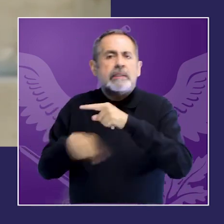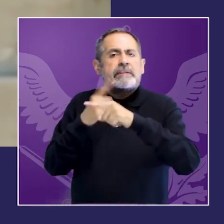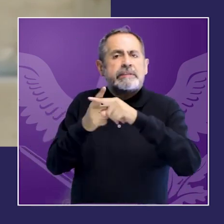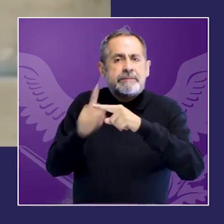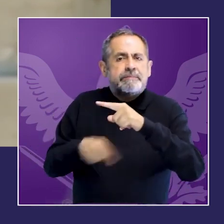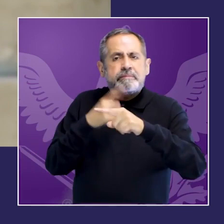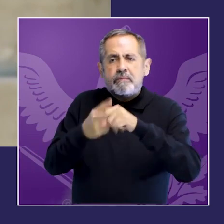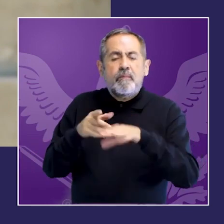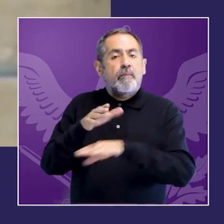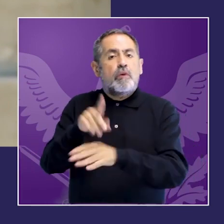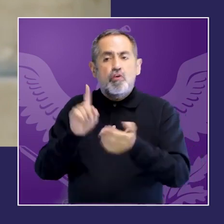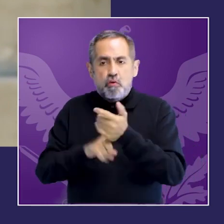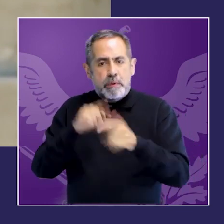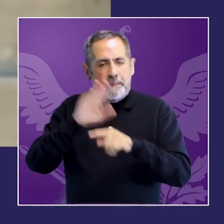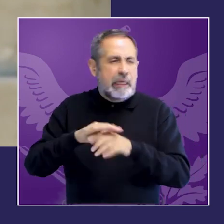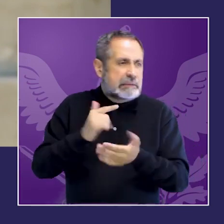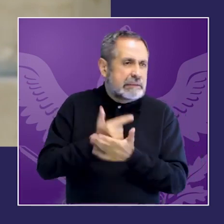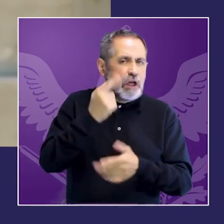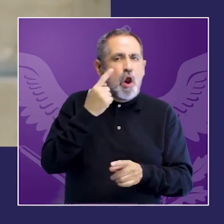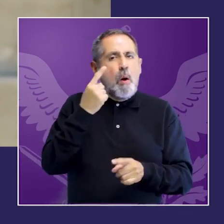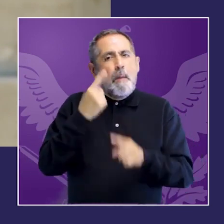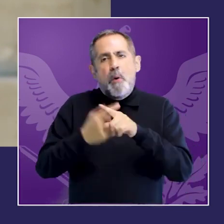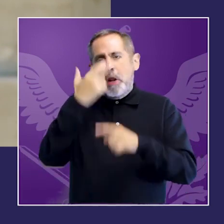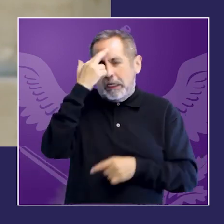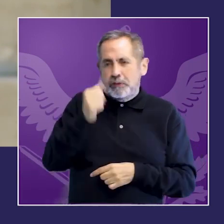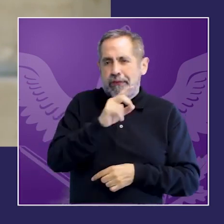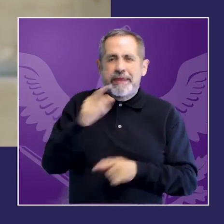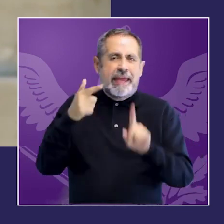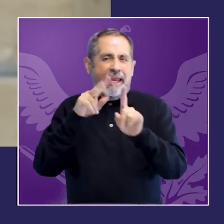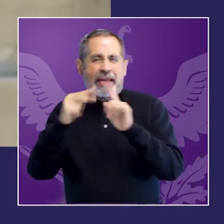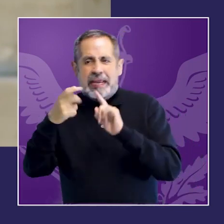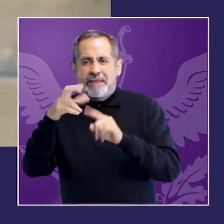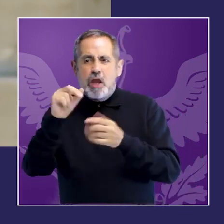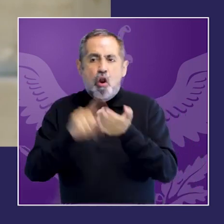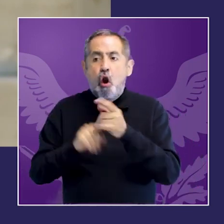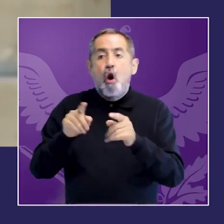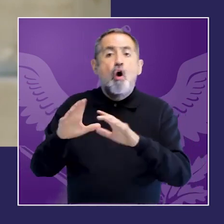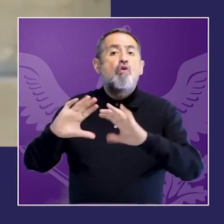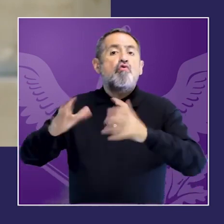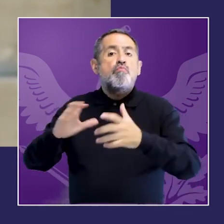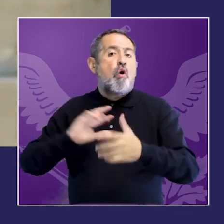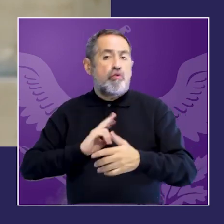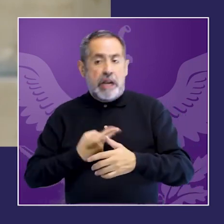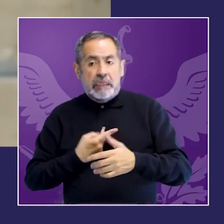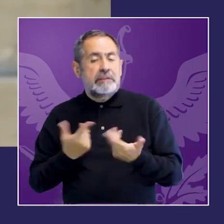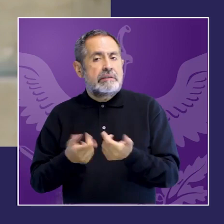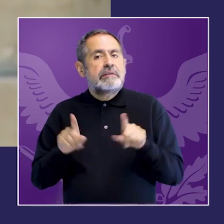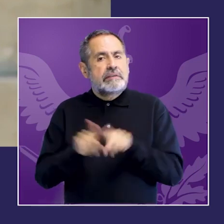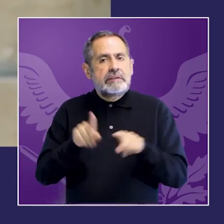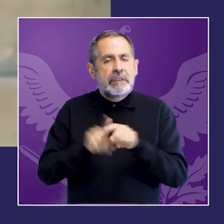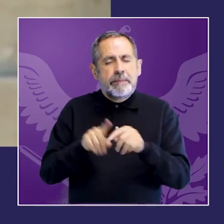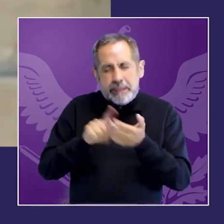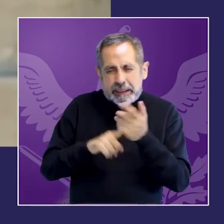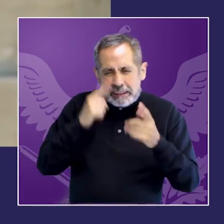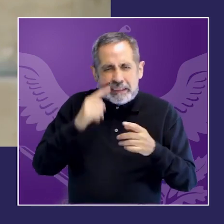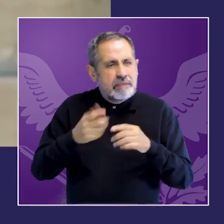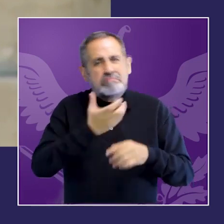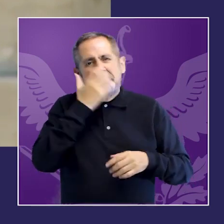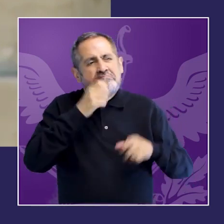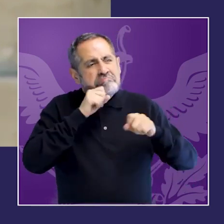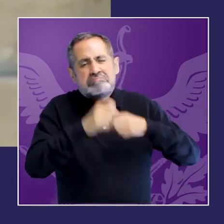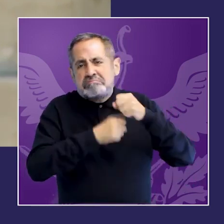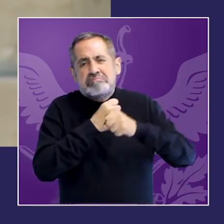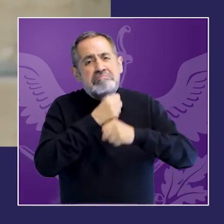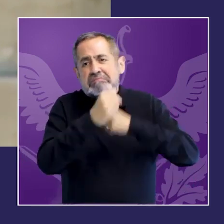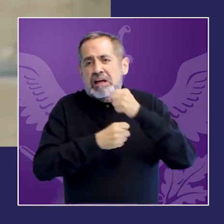paradigmático seleccionado de argentina ofrece la posibilidad de mostrar el avance que se logró gracias a la lucha colectiva no